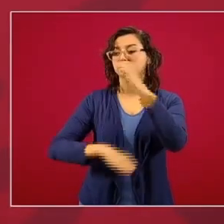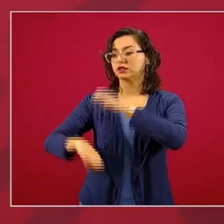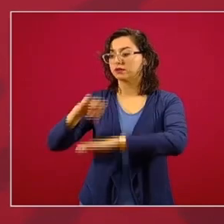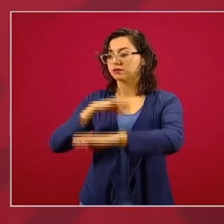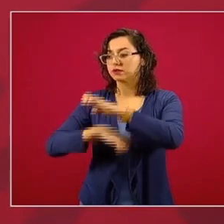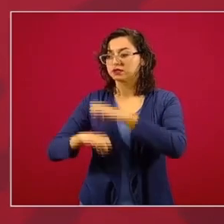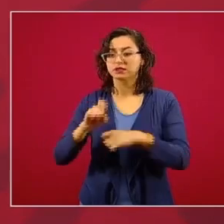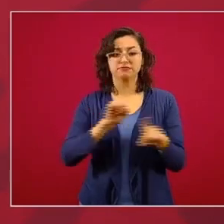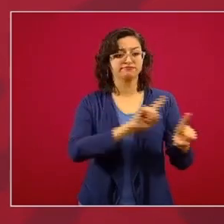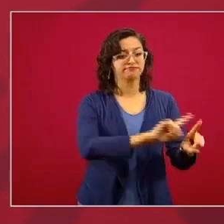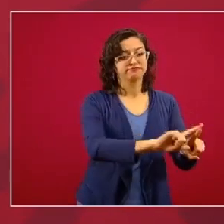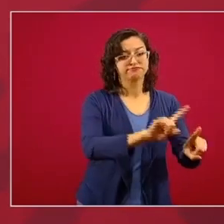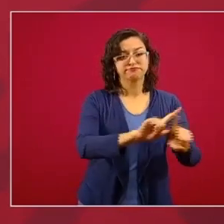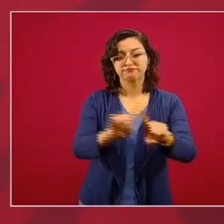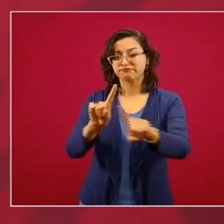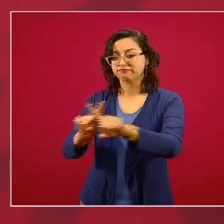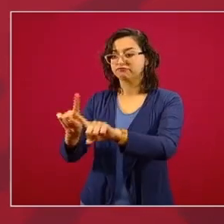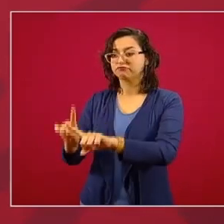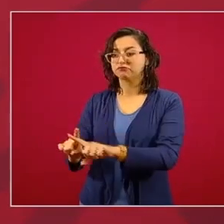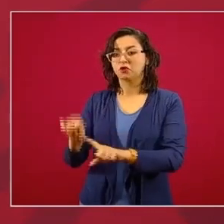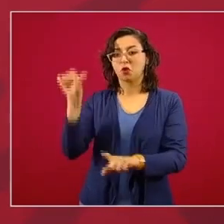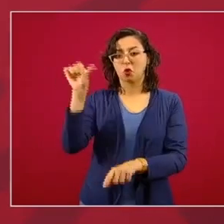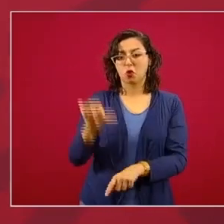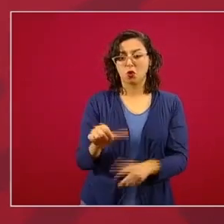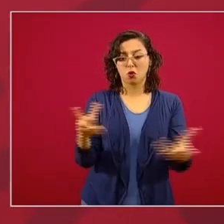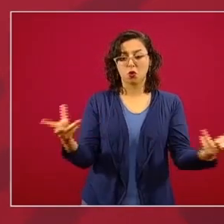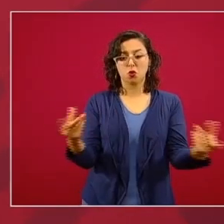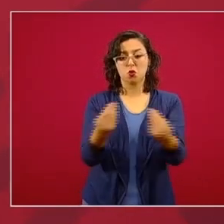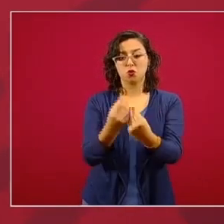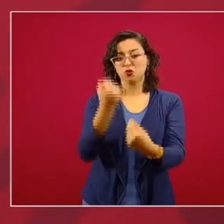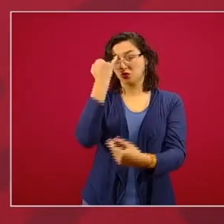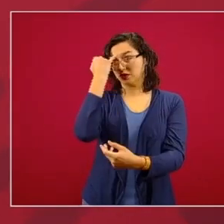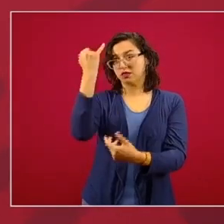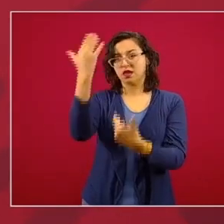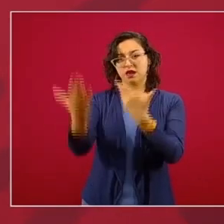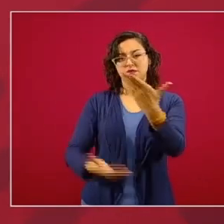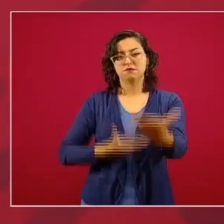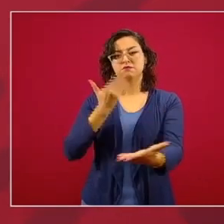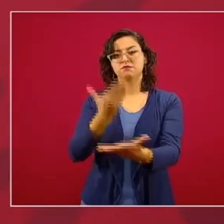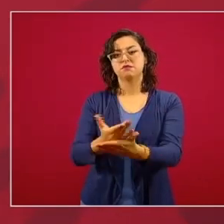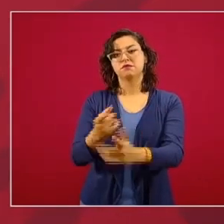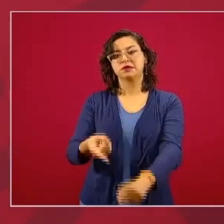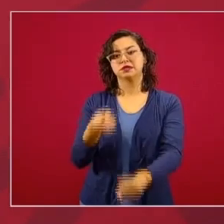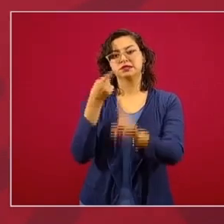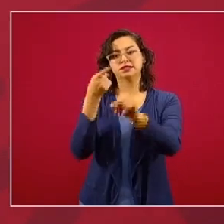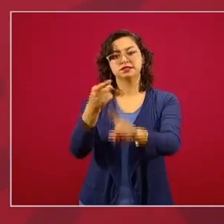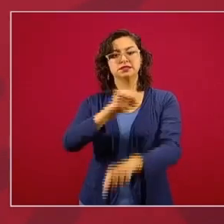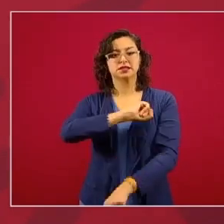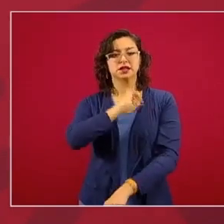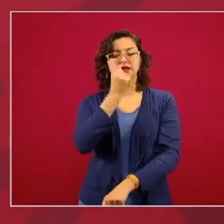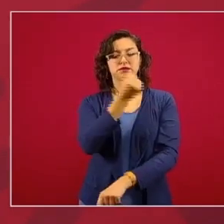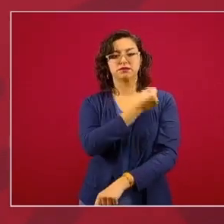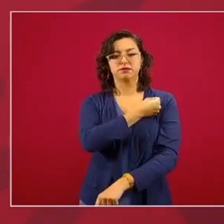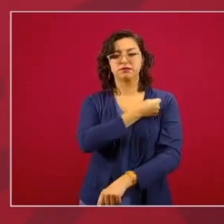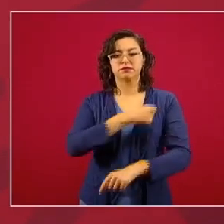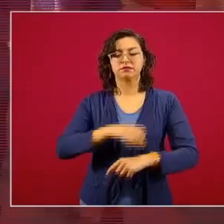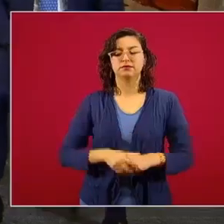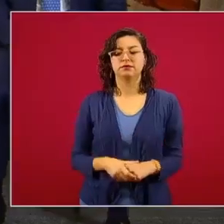que el día de hoy vienen a presentar esta iniciativa Juntos por la Salud para aportar recursos,